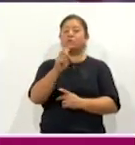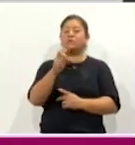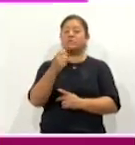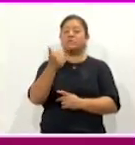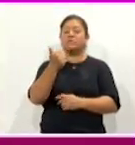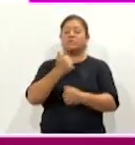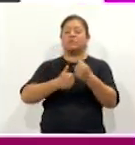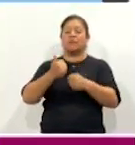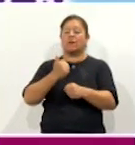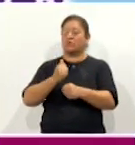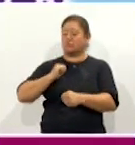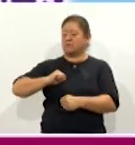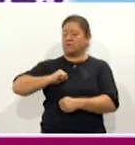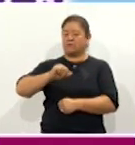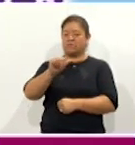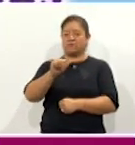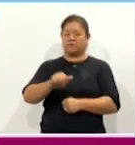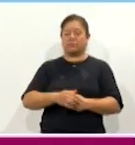XVI.